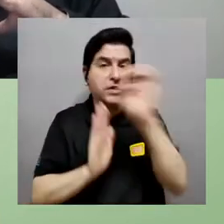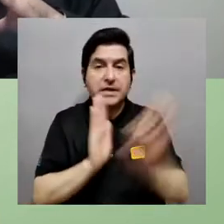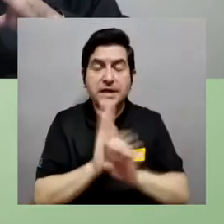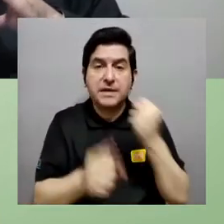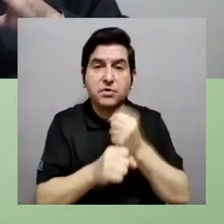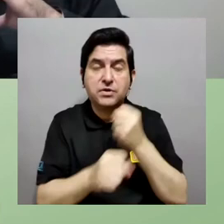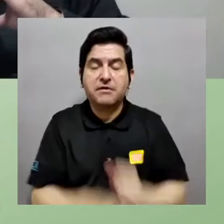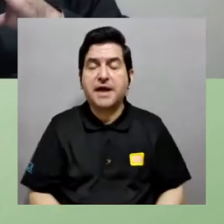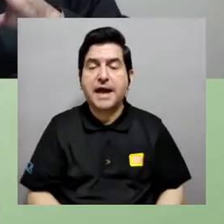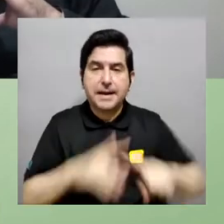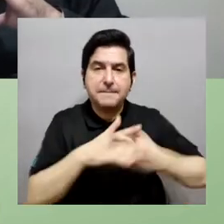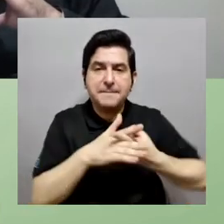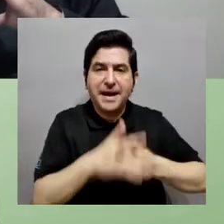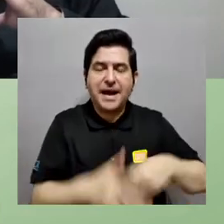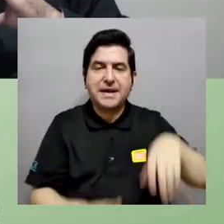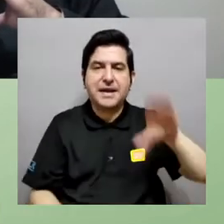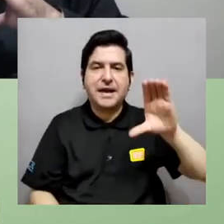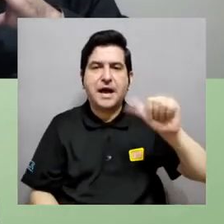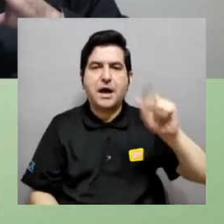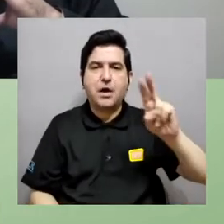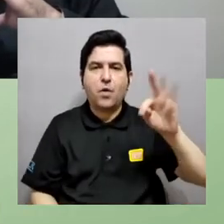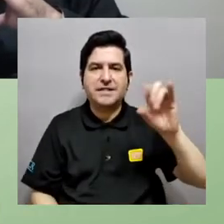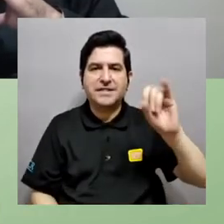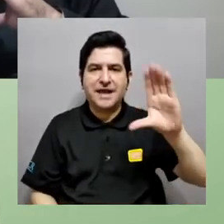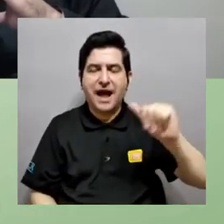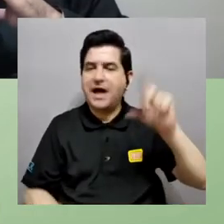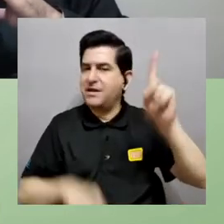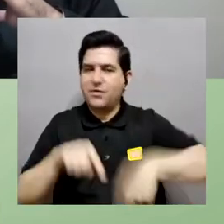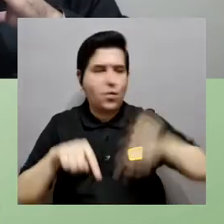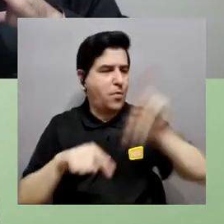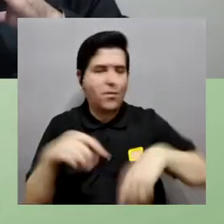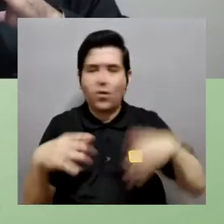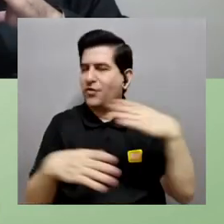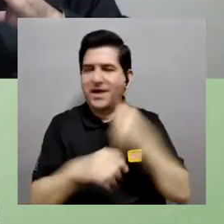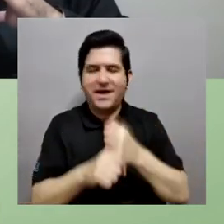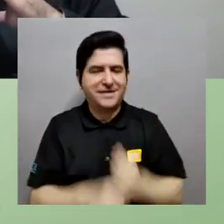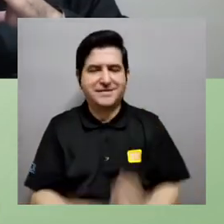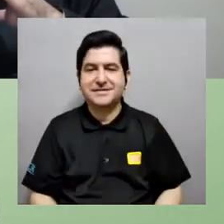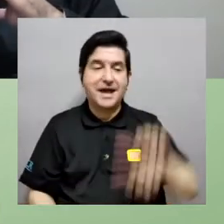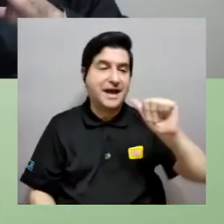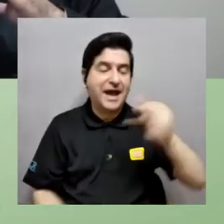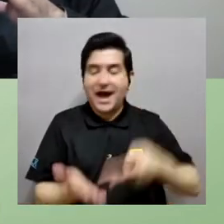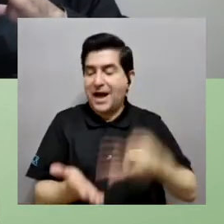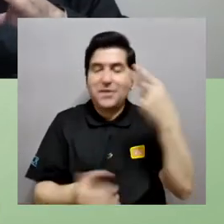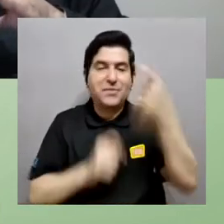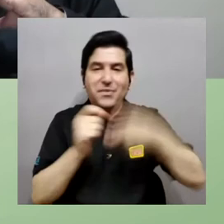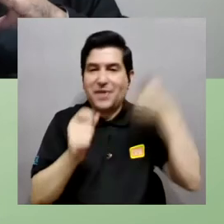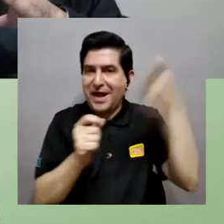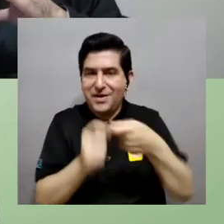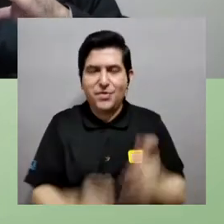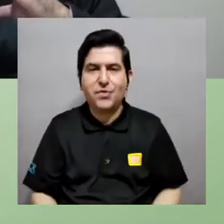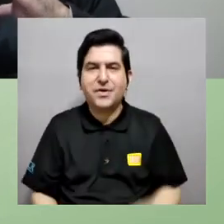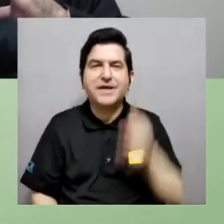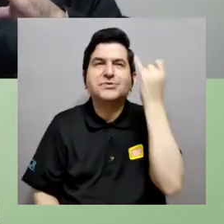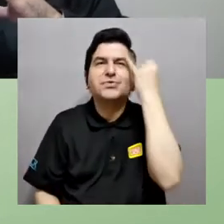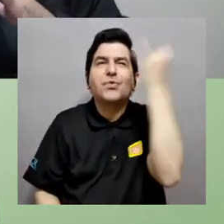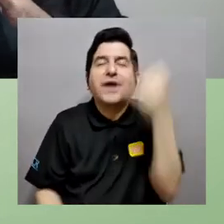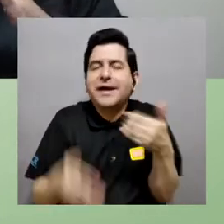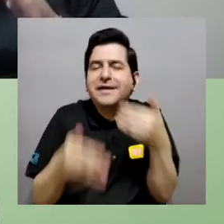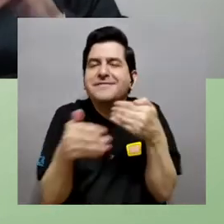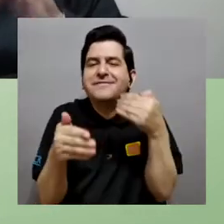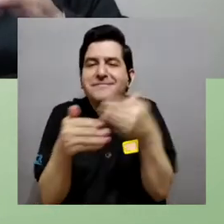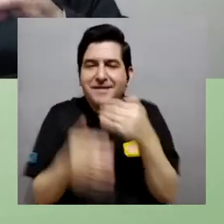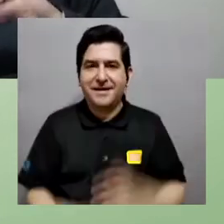3 y me dio lo que sea hay otro tipo de ecuaciones como cuando trabajamos en mecánica cuántica que ya no se logra o sea simplemente no podemos